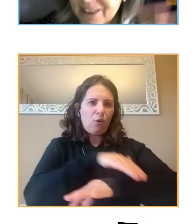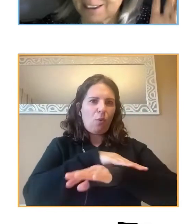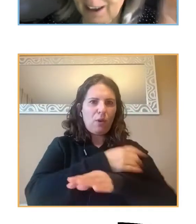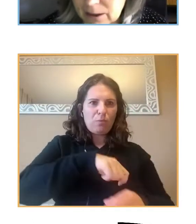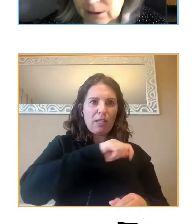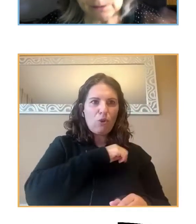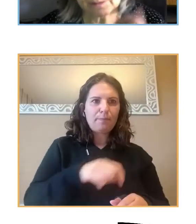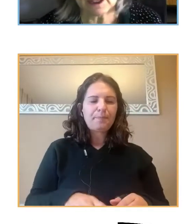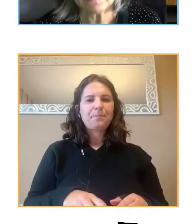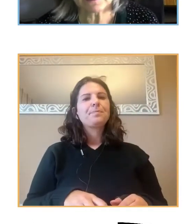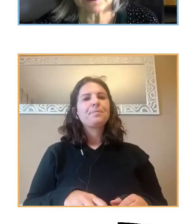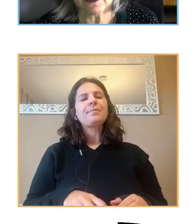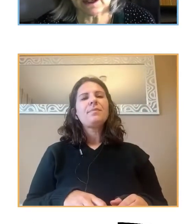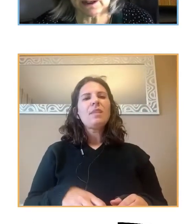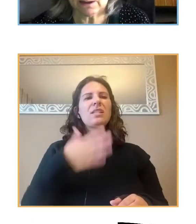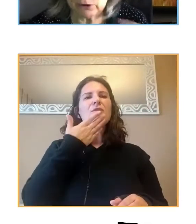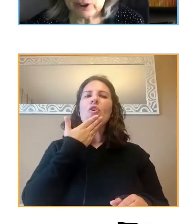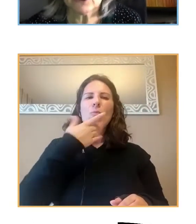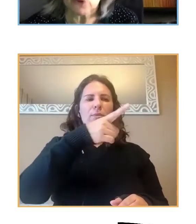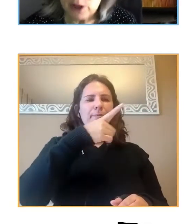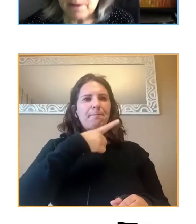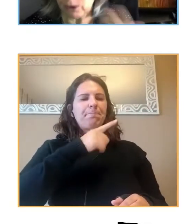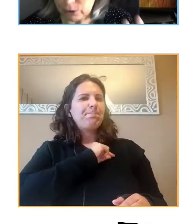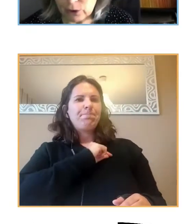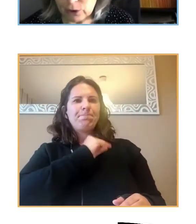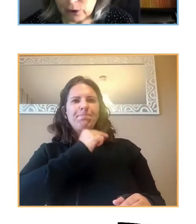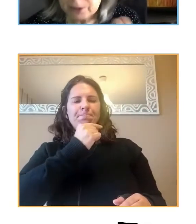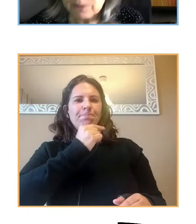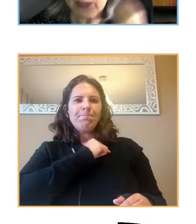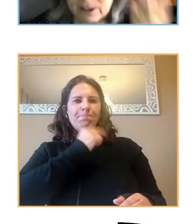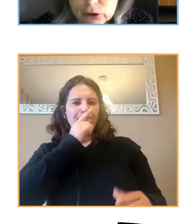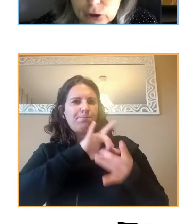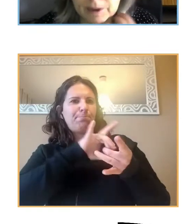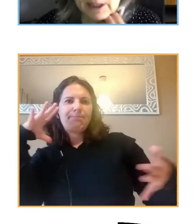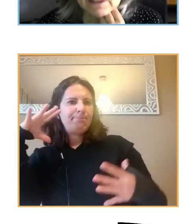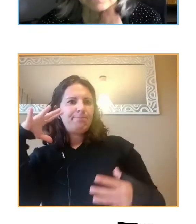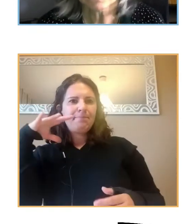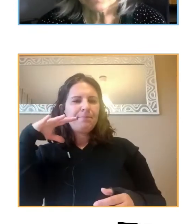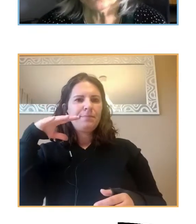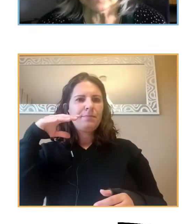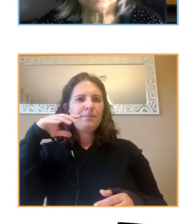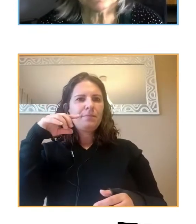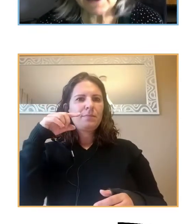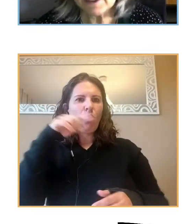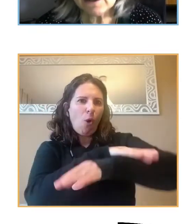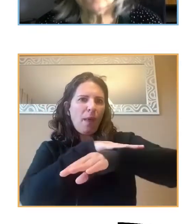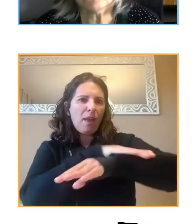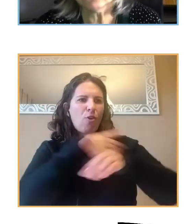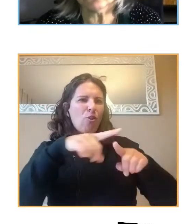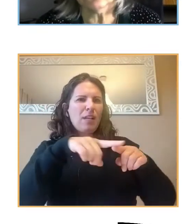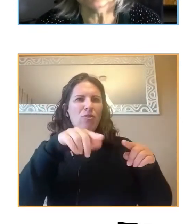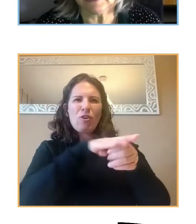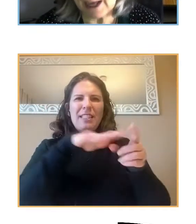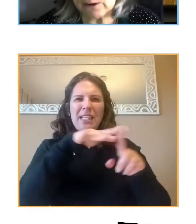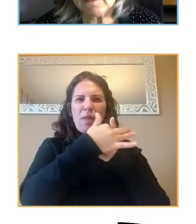este desencanto, no sé si conlleva o no conlleva, pero estos jóvenes pues tenían un